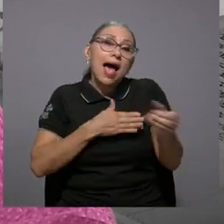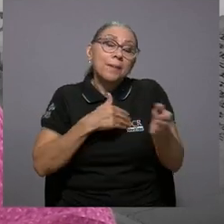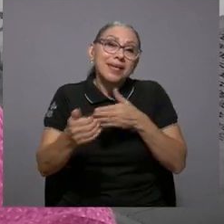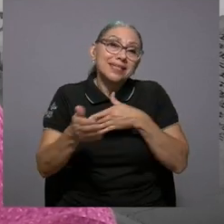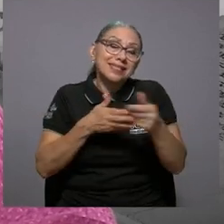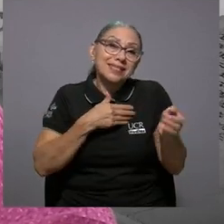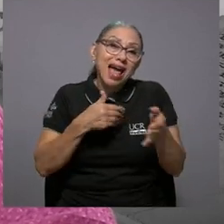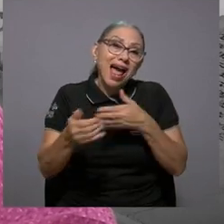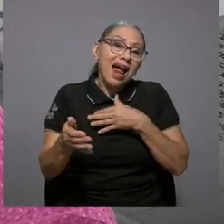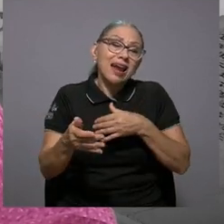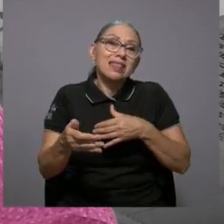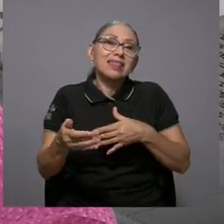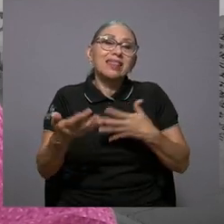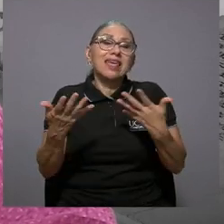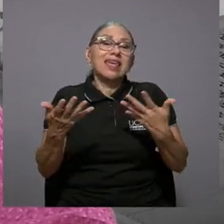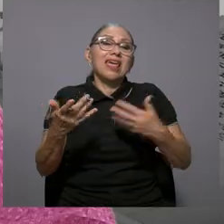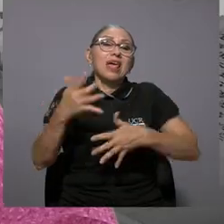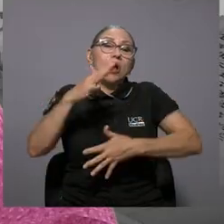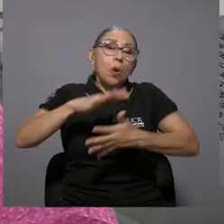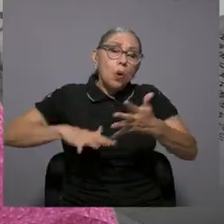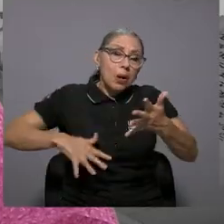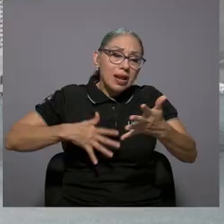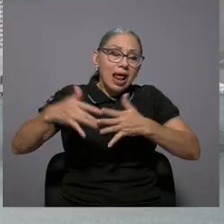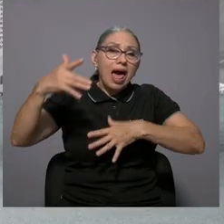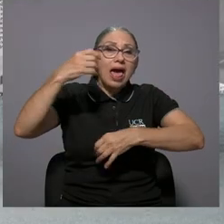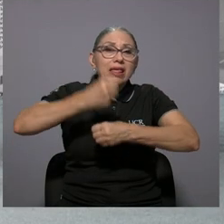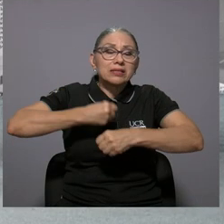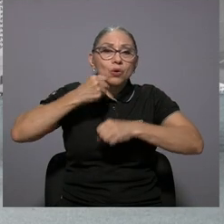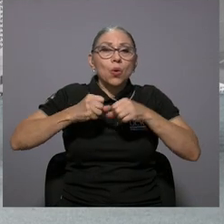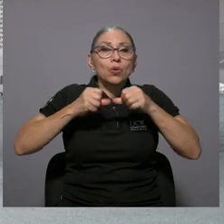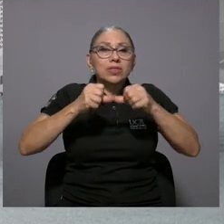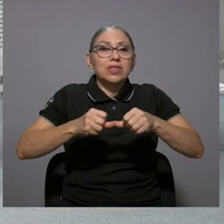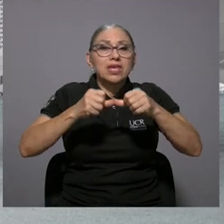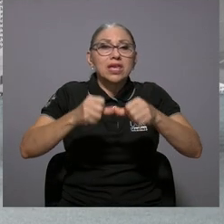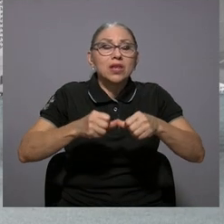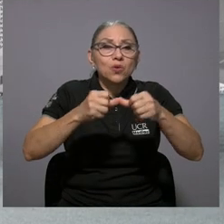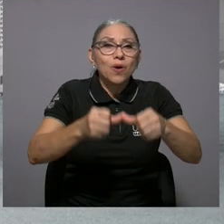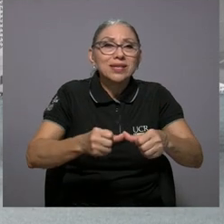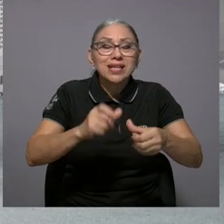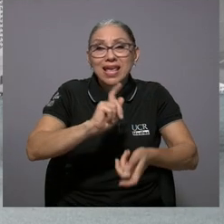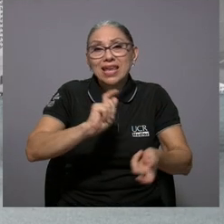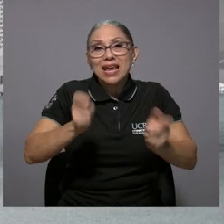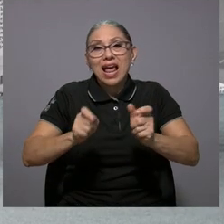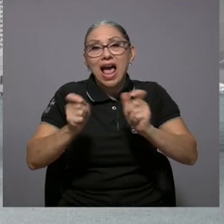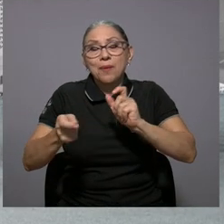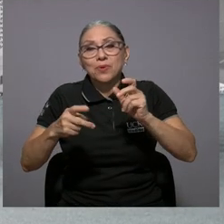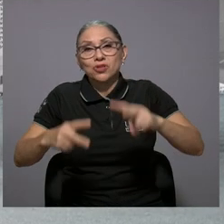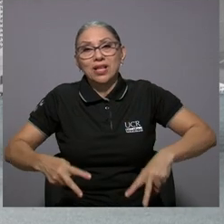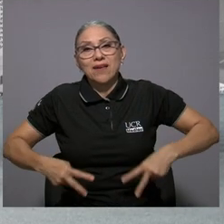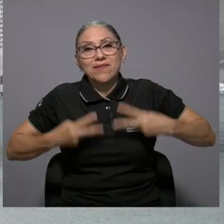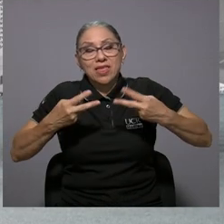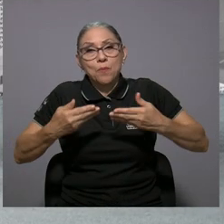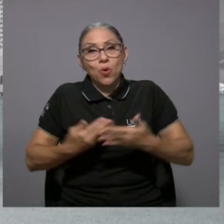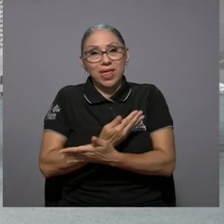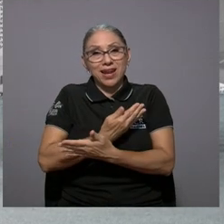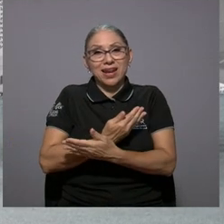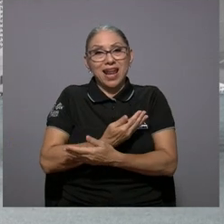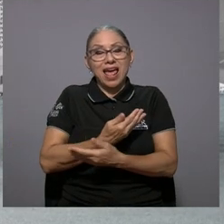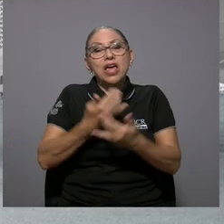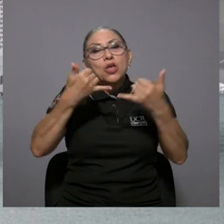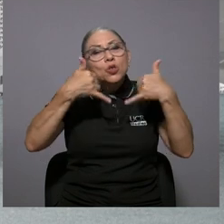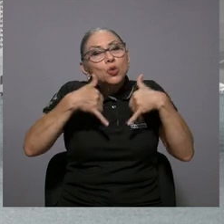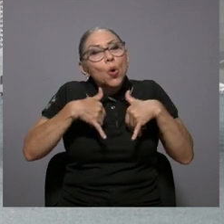y eso a pesar de las jornadas continuas a pesar de todos los cambios que ha traído la vida